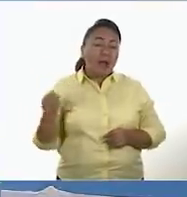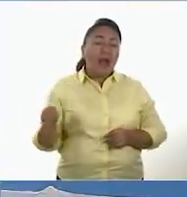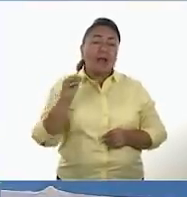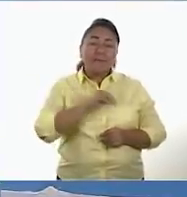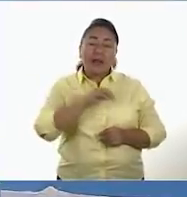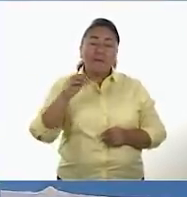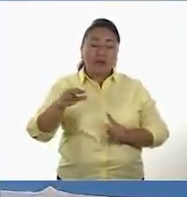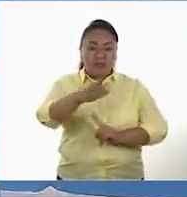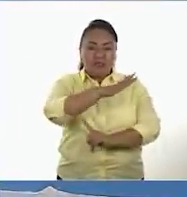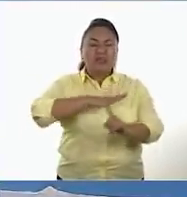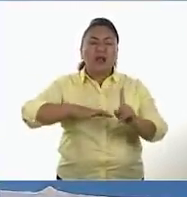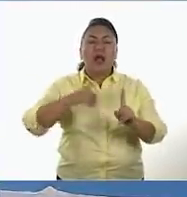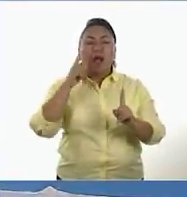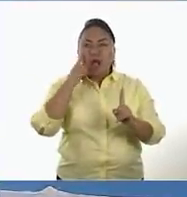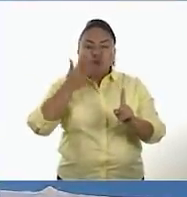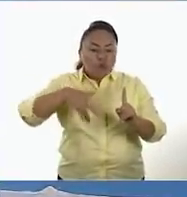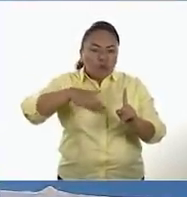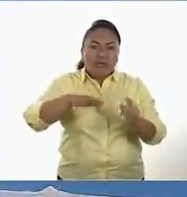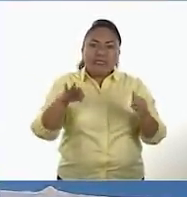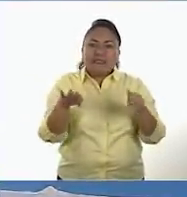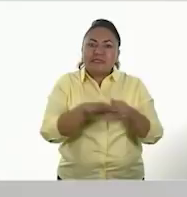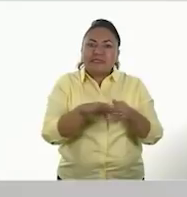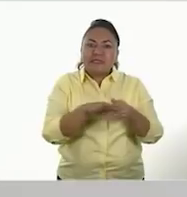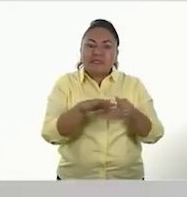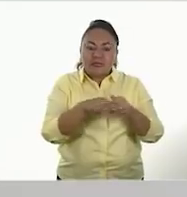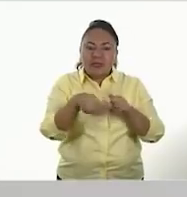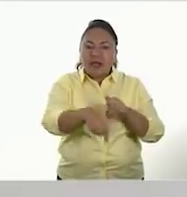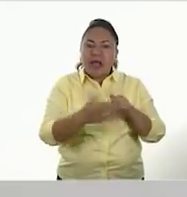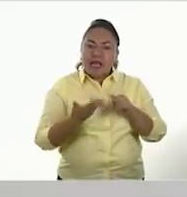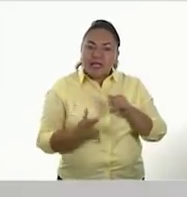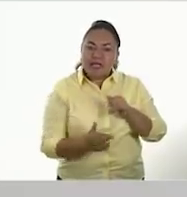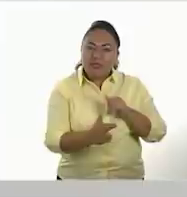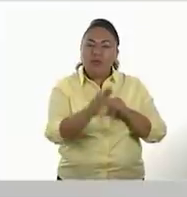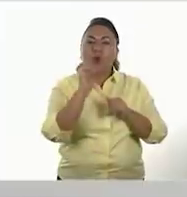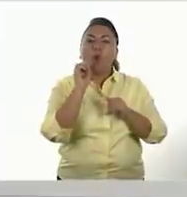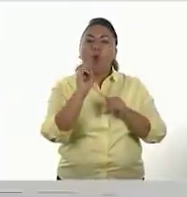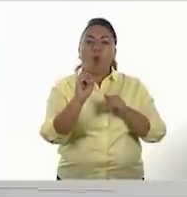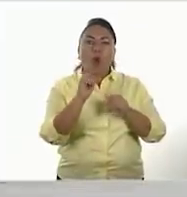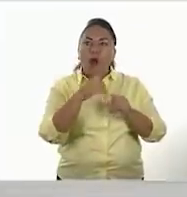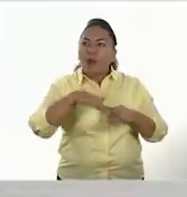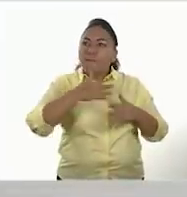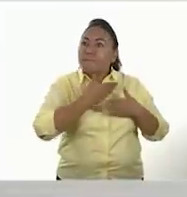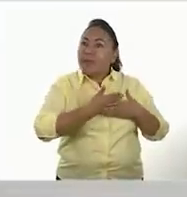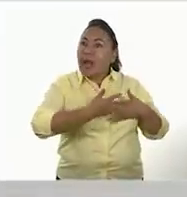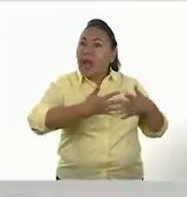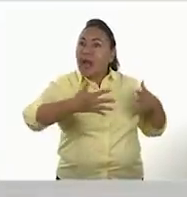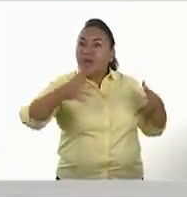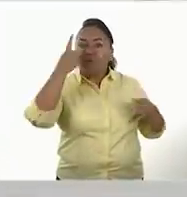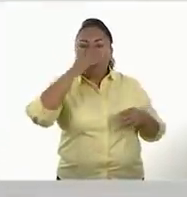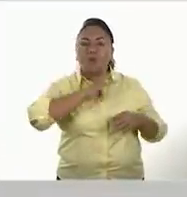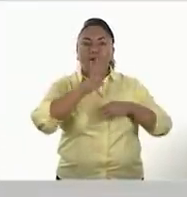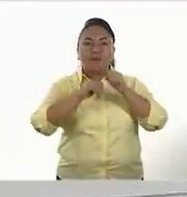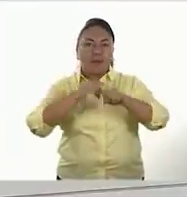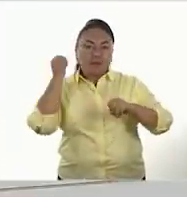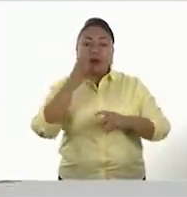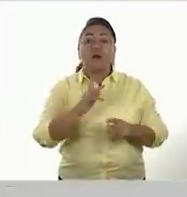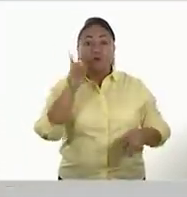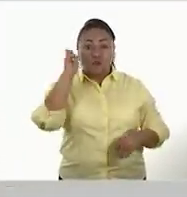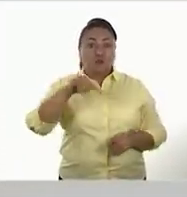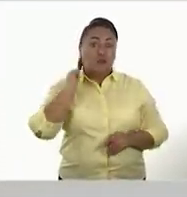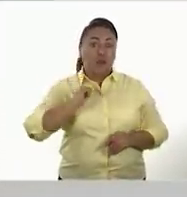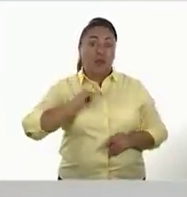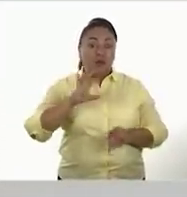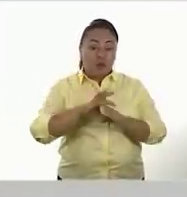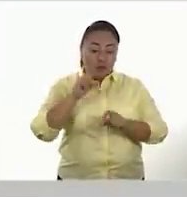cerca, pues, ríos, lugares abiertos para poderse realizar la casa. Exacto. No tenían cultivo todavía.